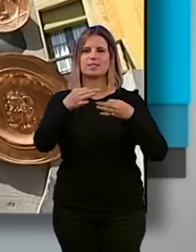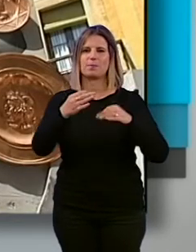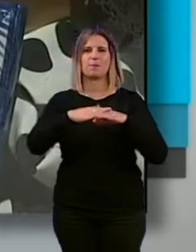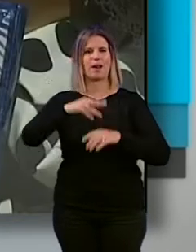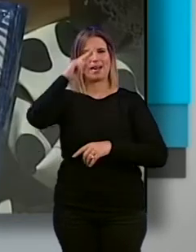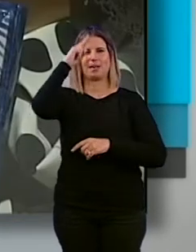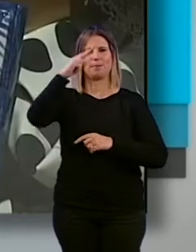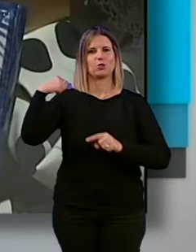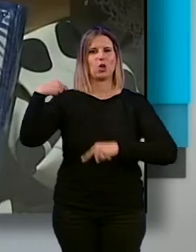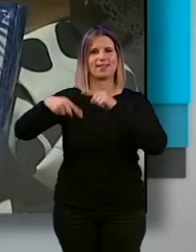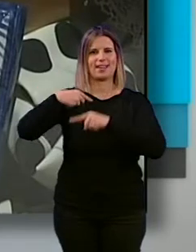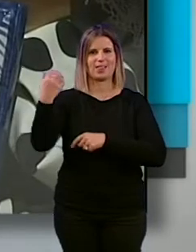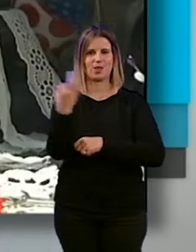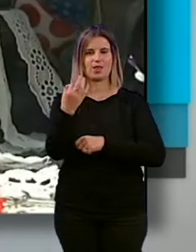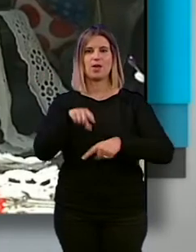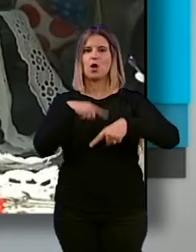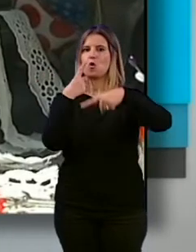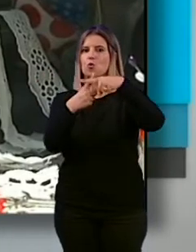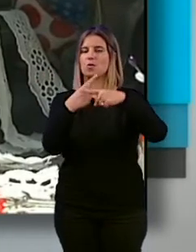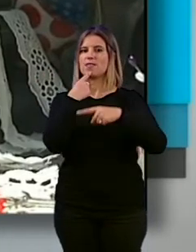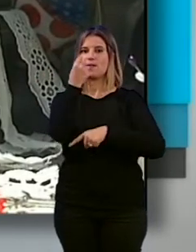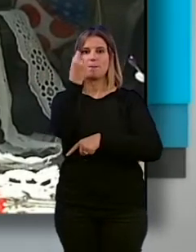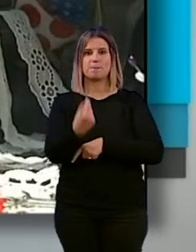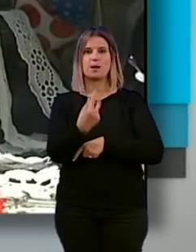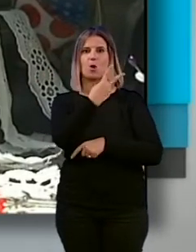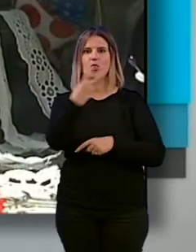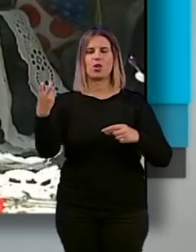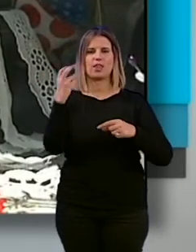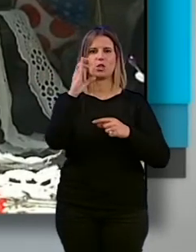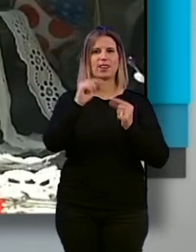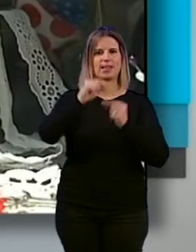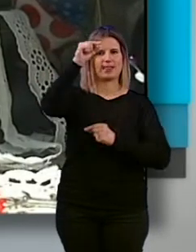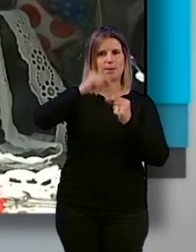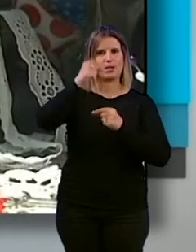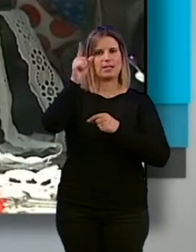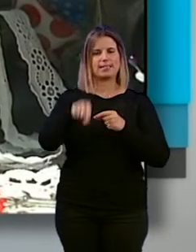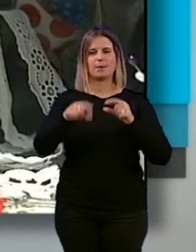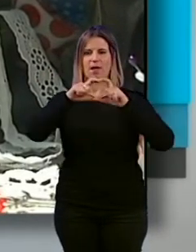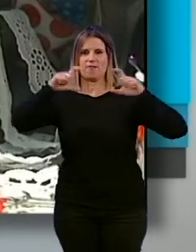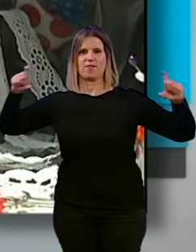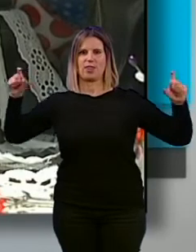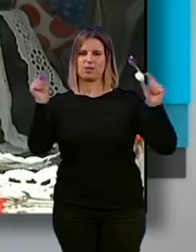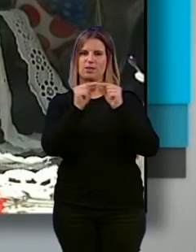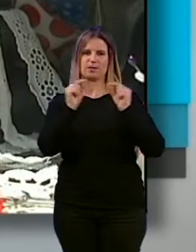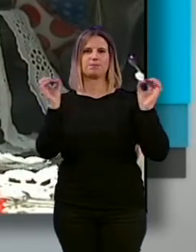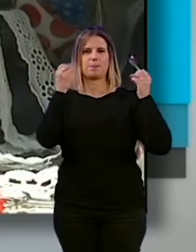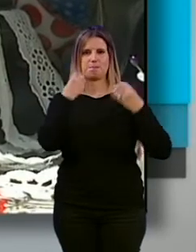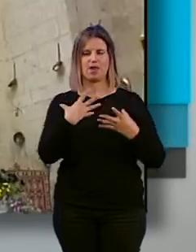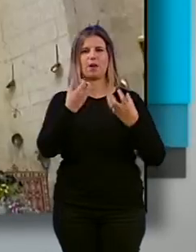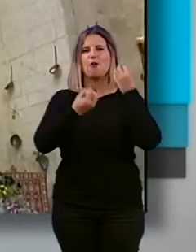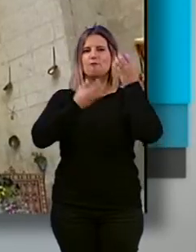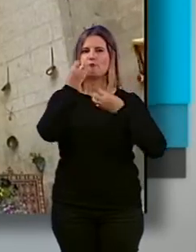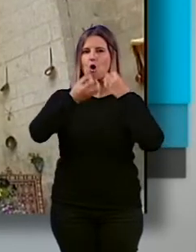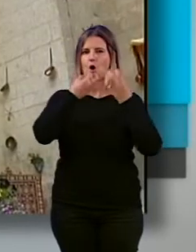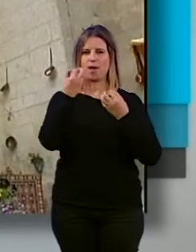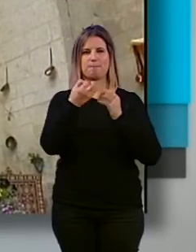tradición. Así las Cruces habrán de tener al menos 200 centímetros de altura y su proporción en los brazos. Se valorará que la composición floral sea en